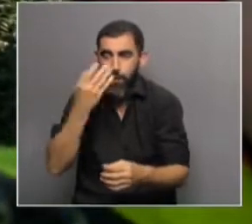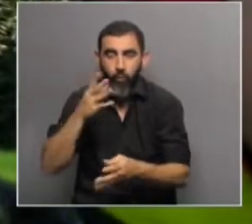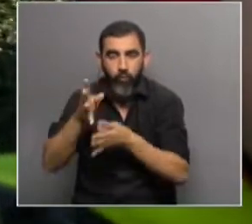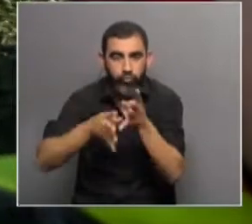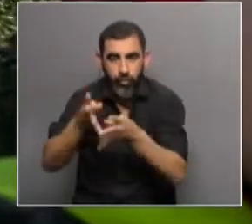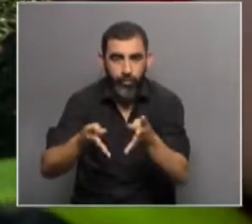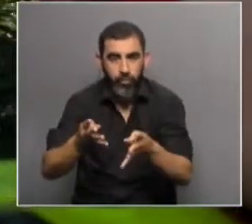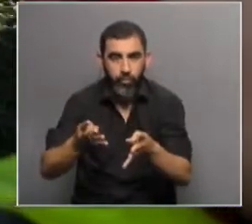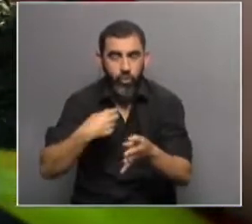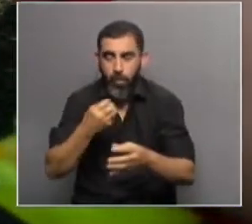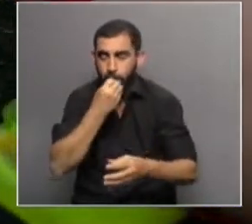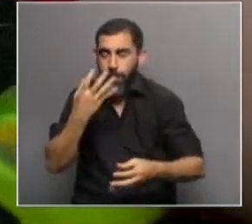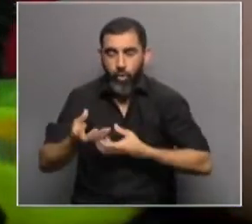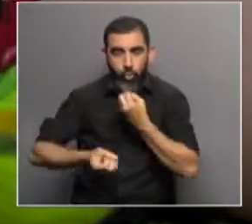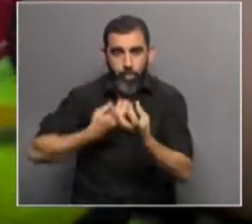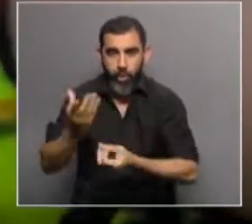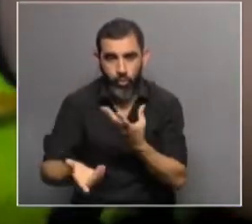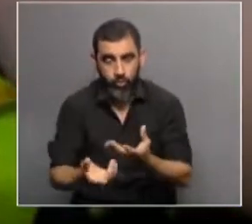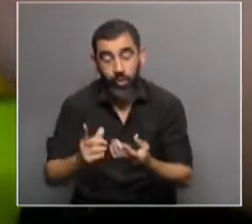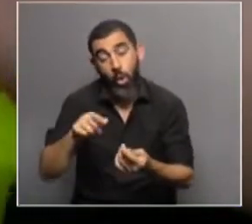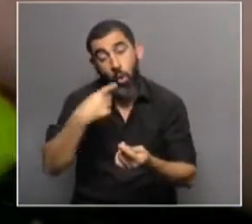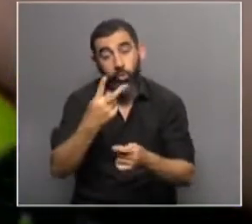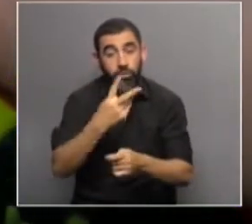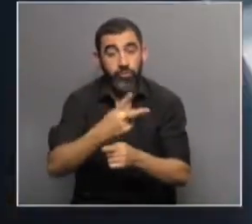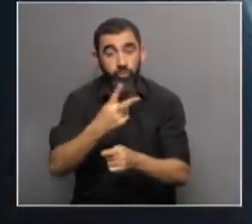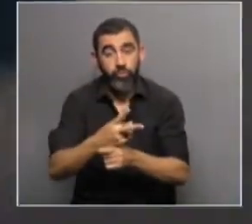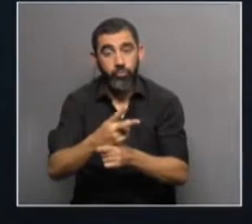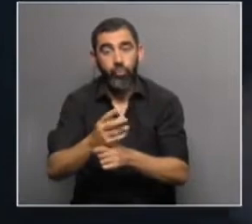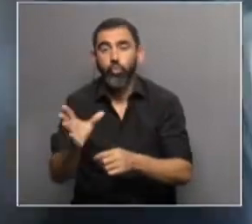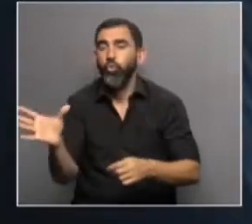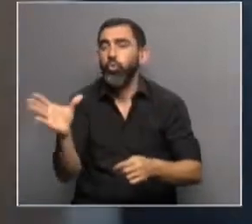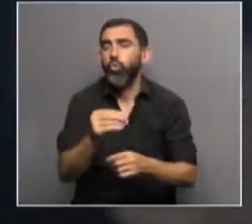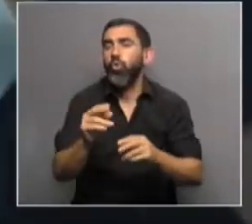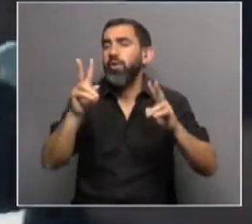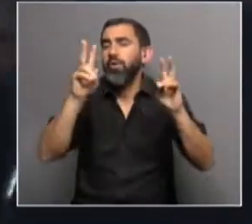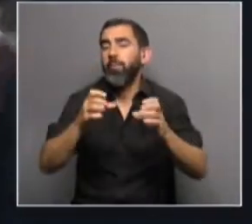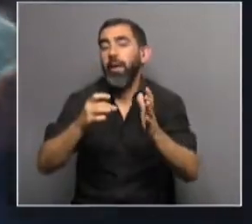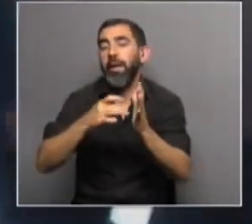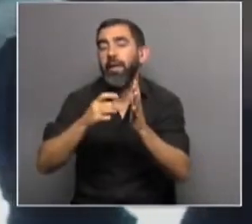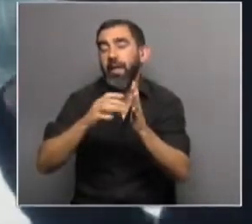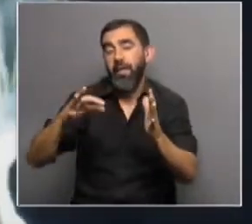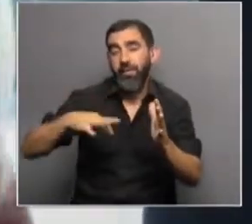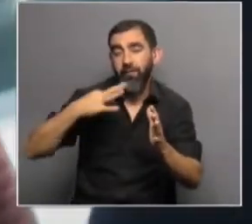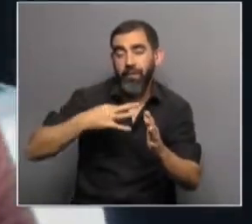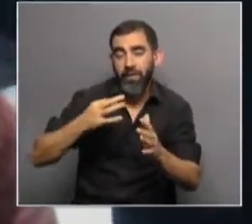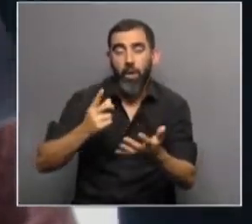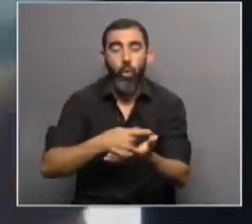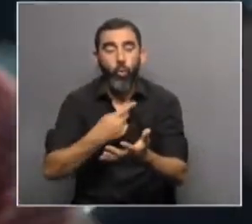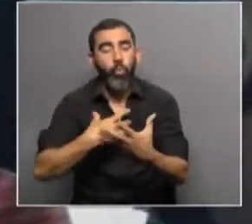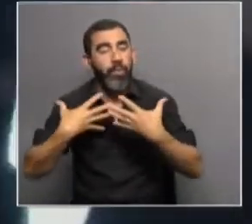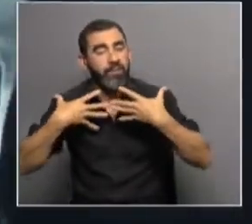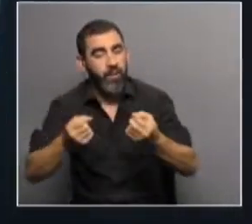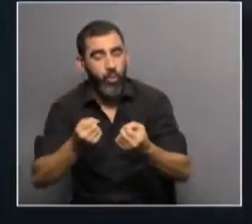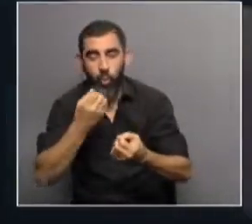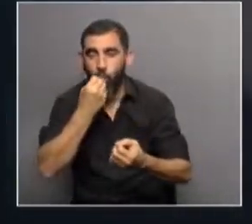que el deportista saque su mejor versión y, por otro lado, tenemos todo lo que hace a la calidad de vida, a hábitos saludables, al